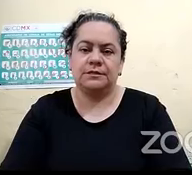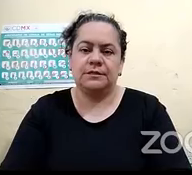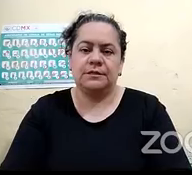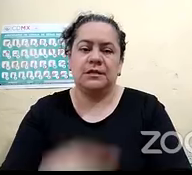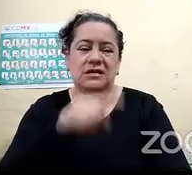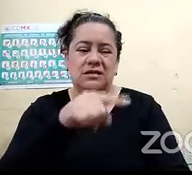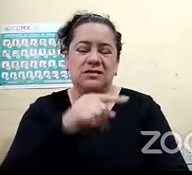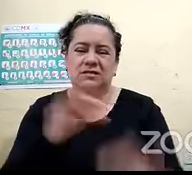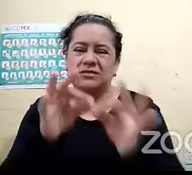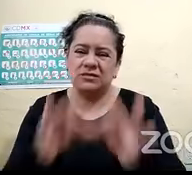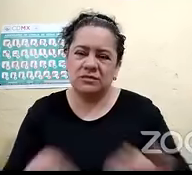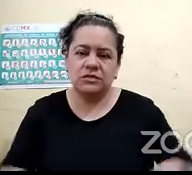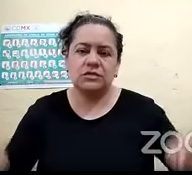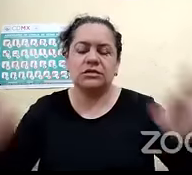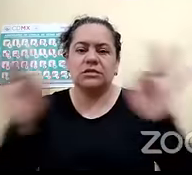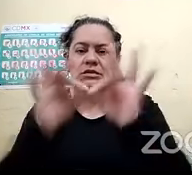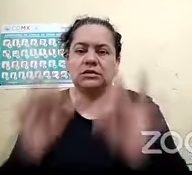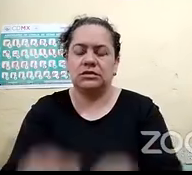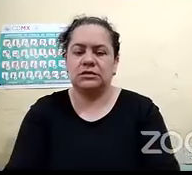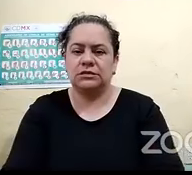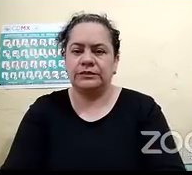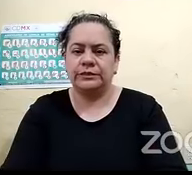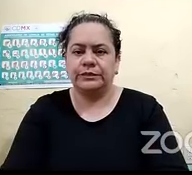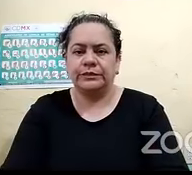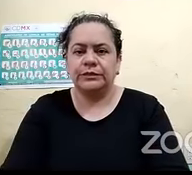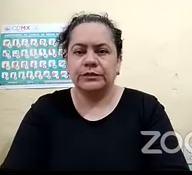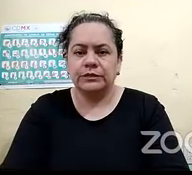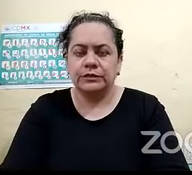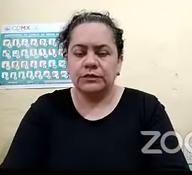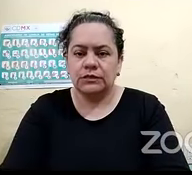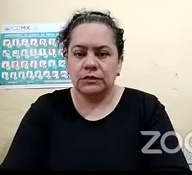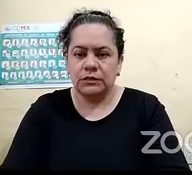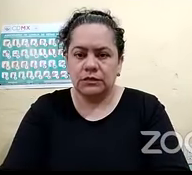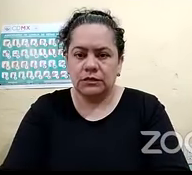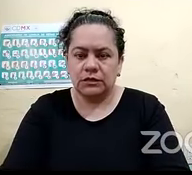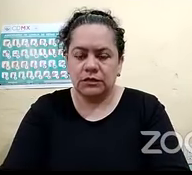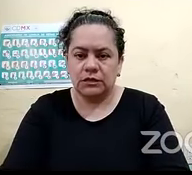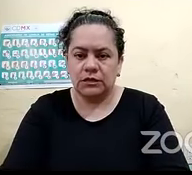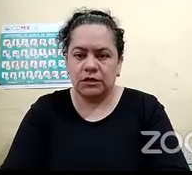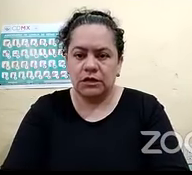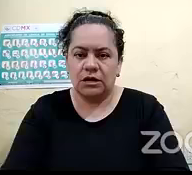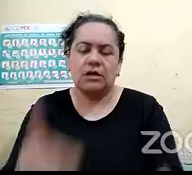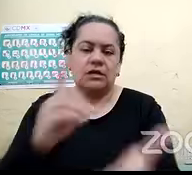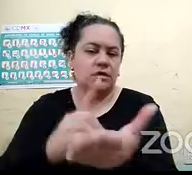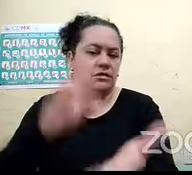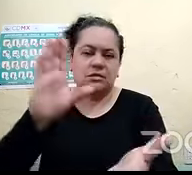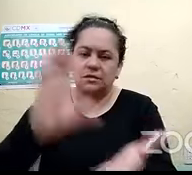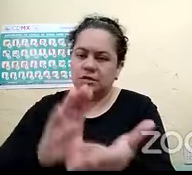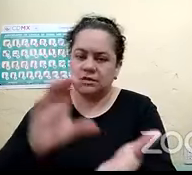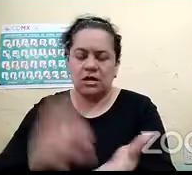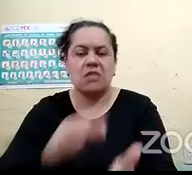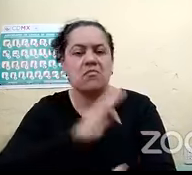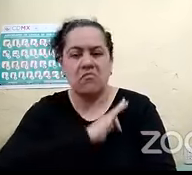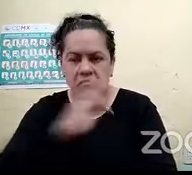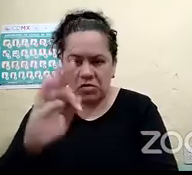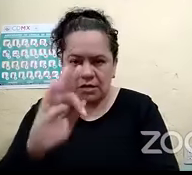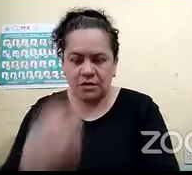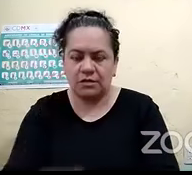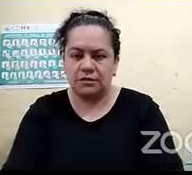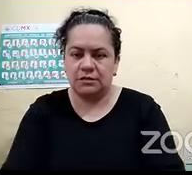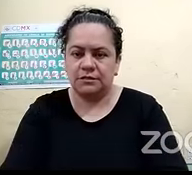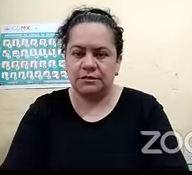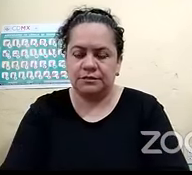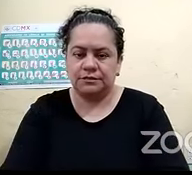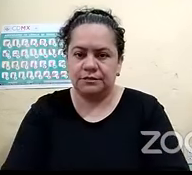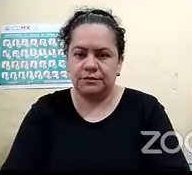accesibilidad de las adaptaciones para todas las personas de cualquier discapacidad ya que si nosotros vamos